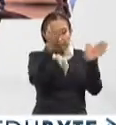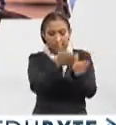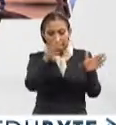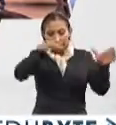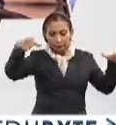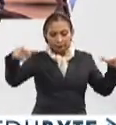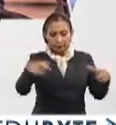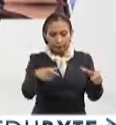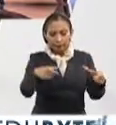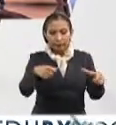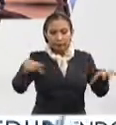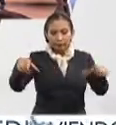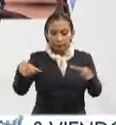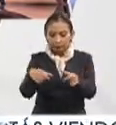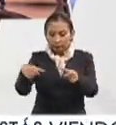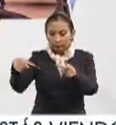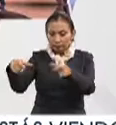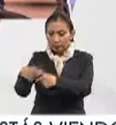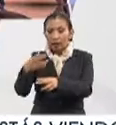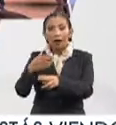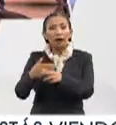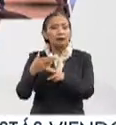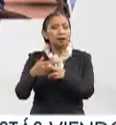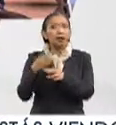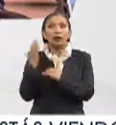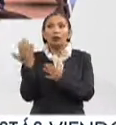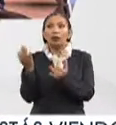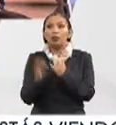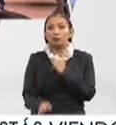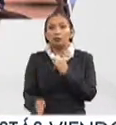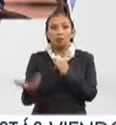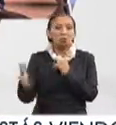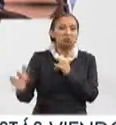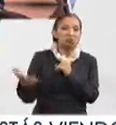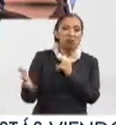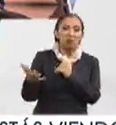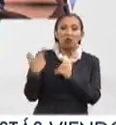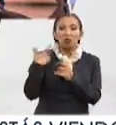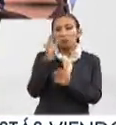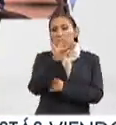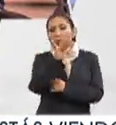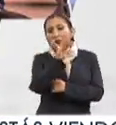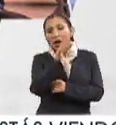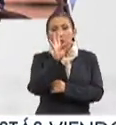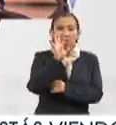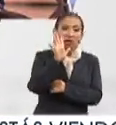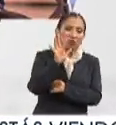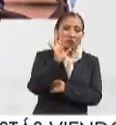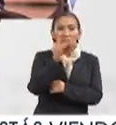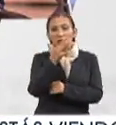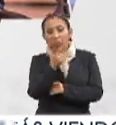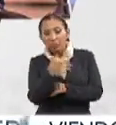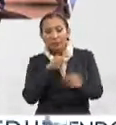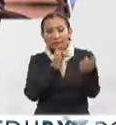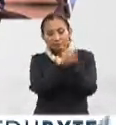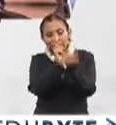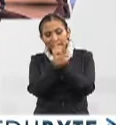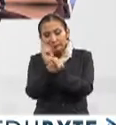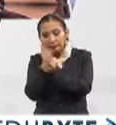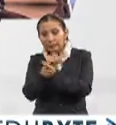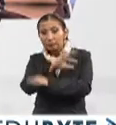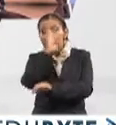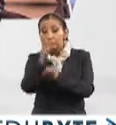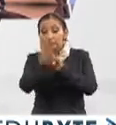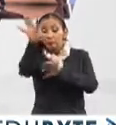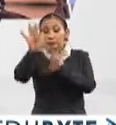ahí se van disminuyendo hasta que entrevistamos alrededor de 50, 45, 50 y de ahí entran 15. Dime